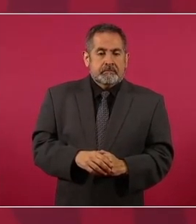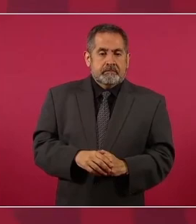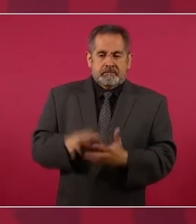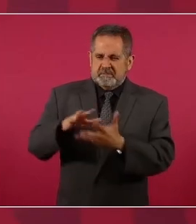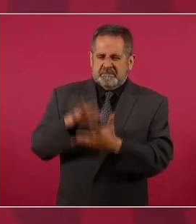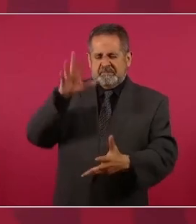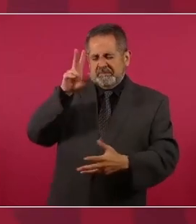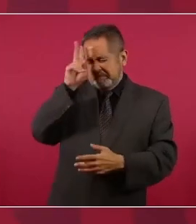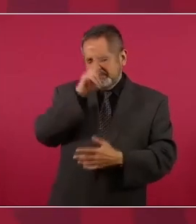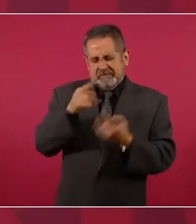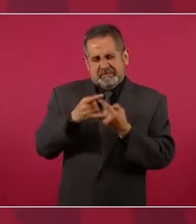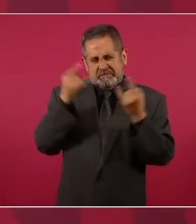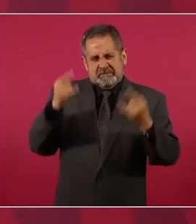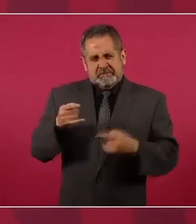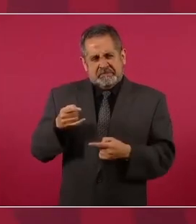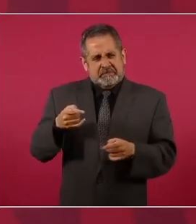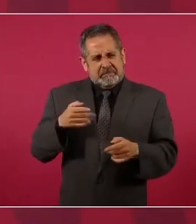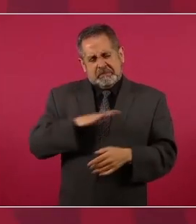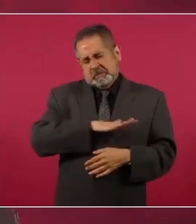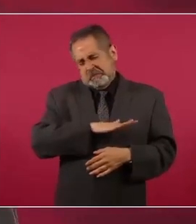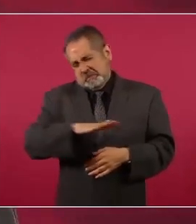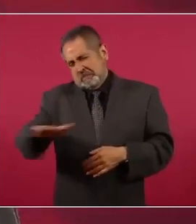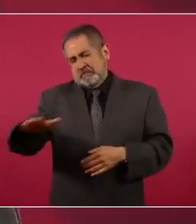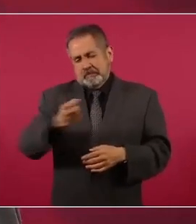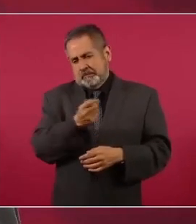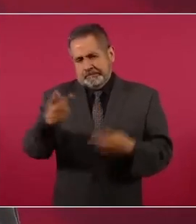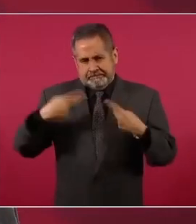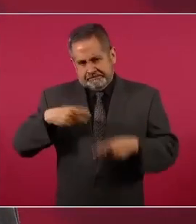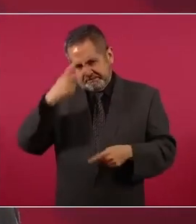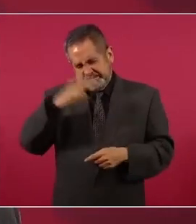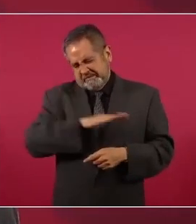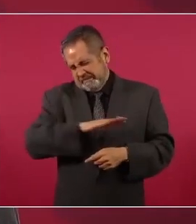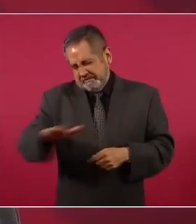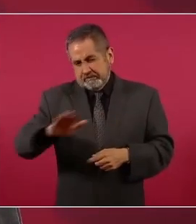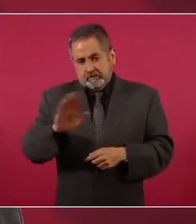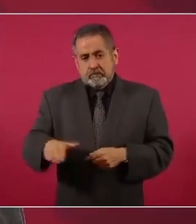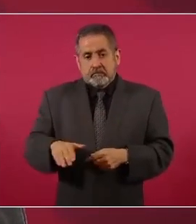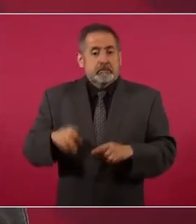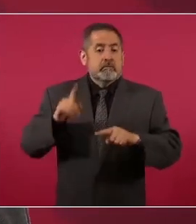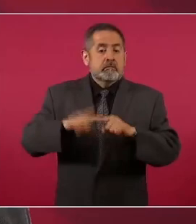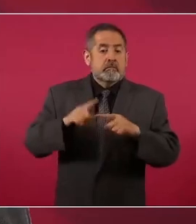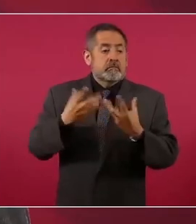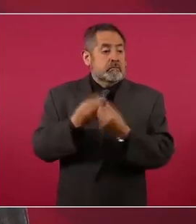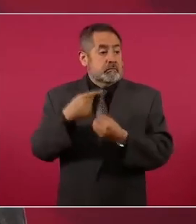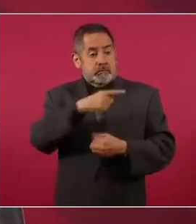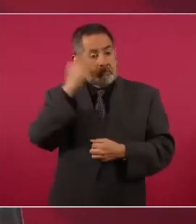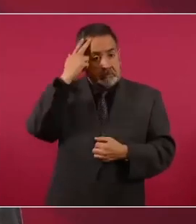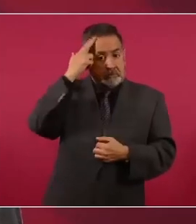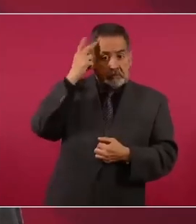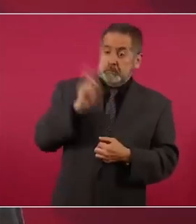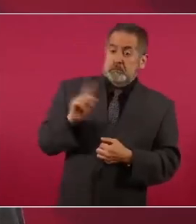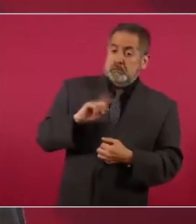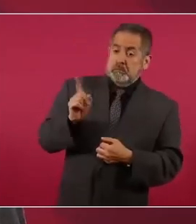atrocidades cometidas en México no correspondían a Porfirio Díaz,